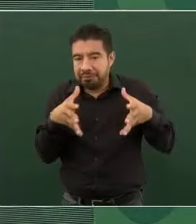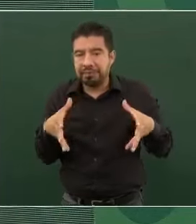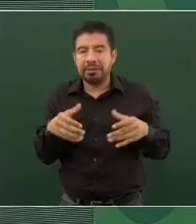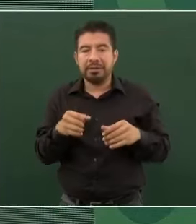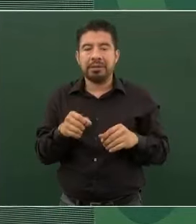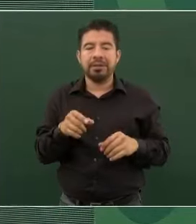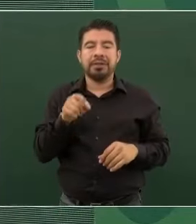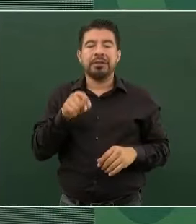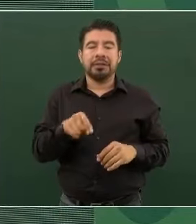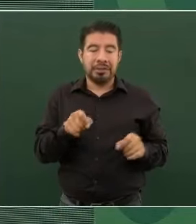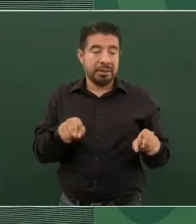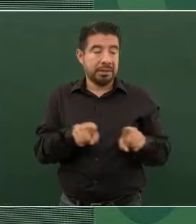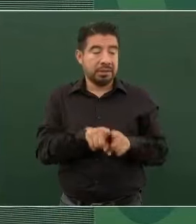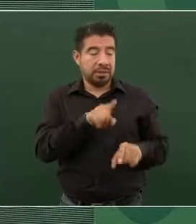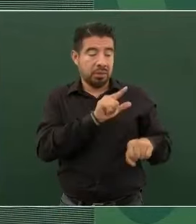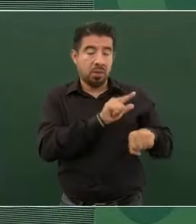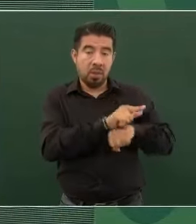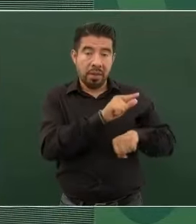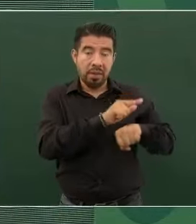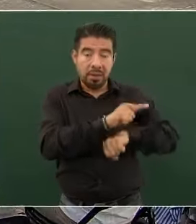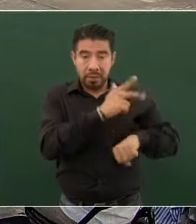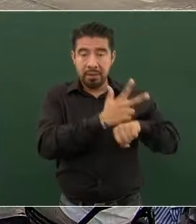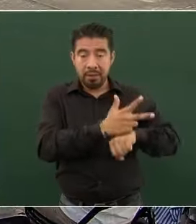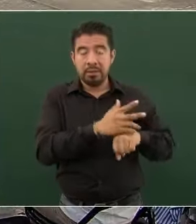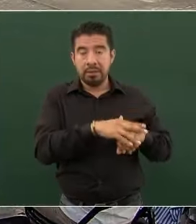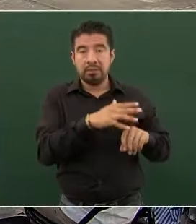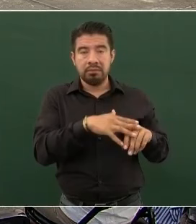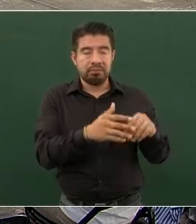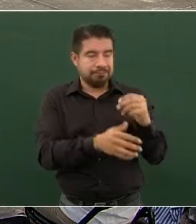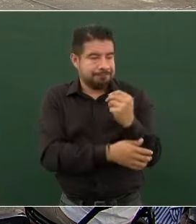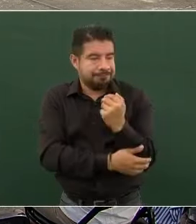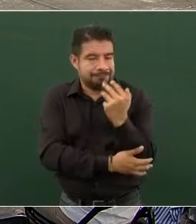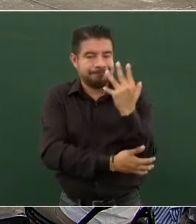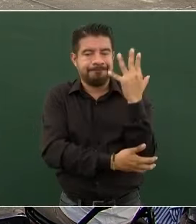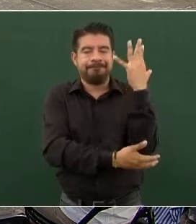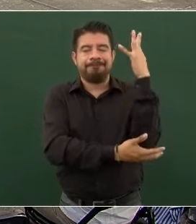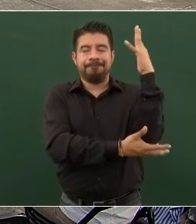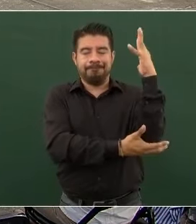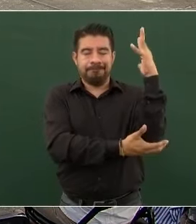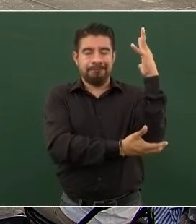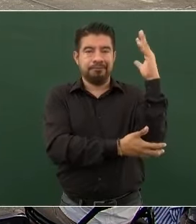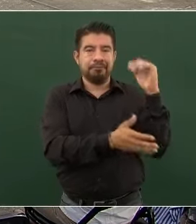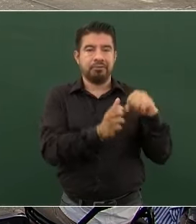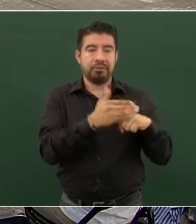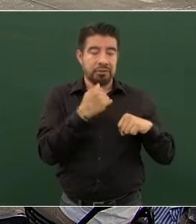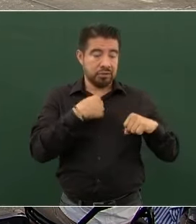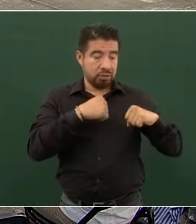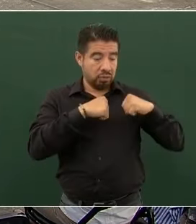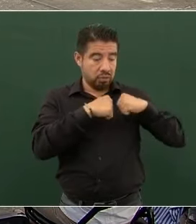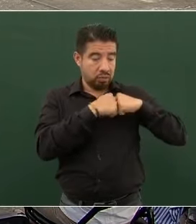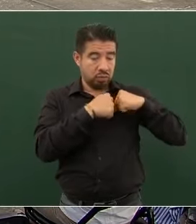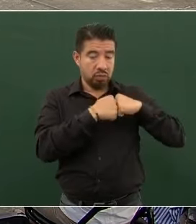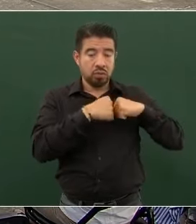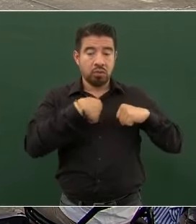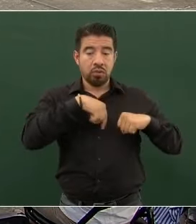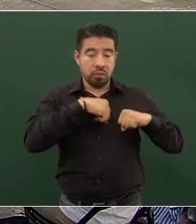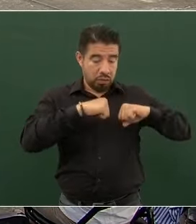Guatemala. Ya llegamos a tener hasta problemas de límites por eso,